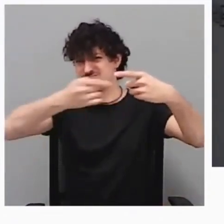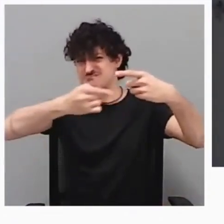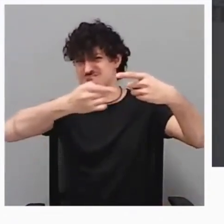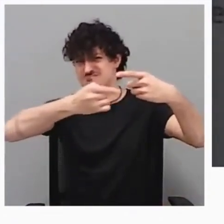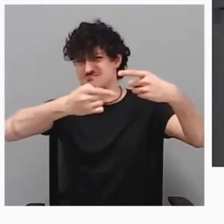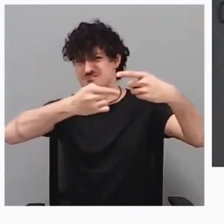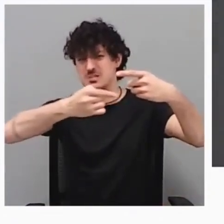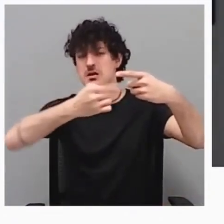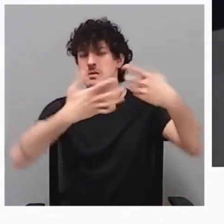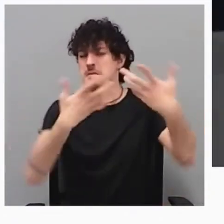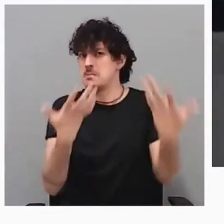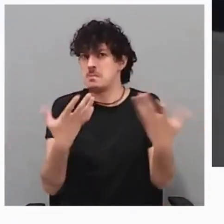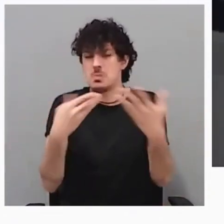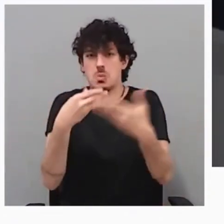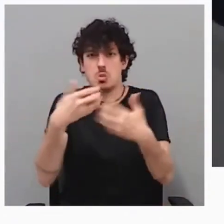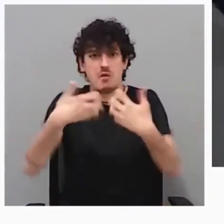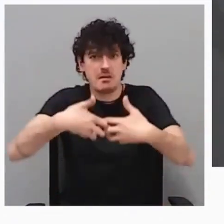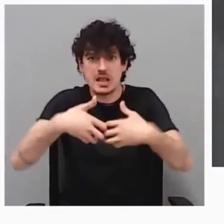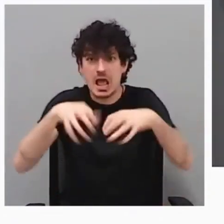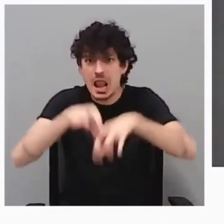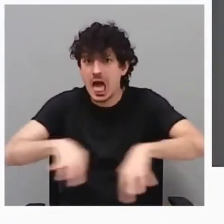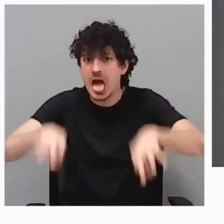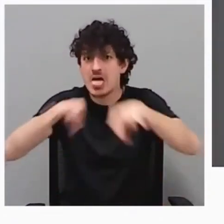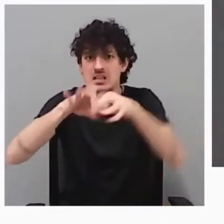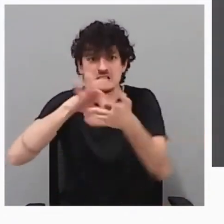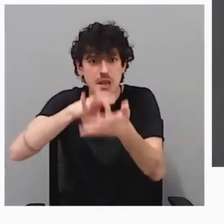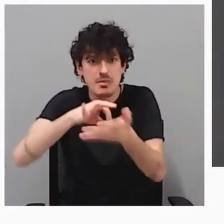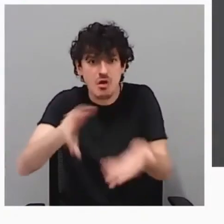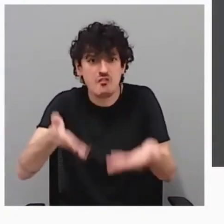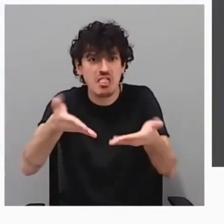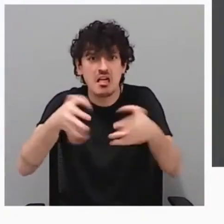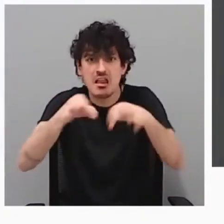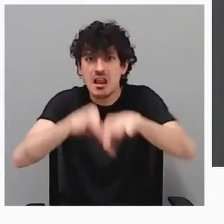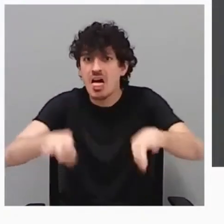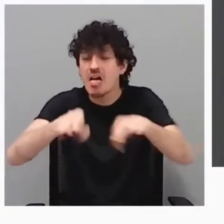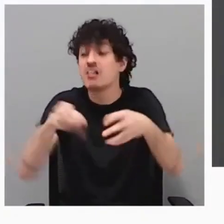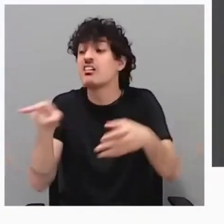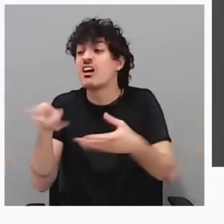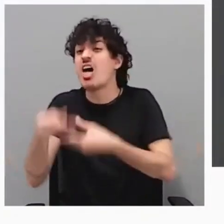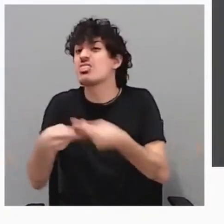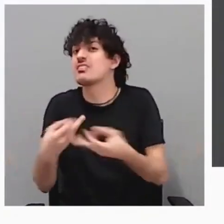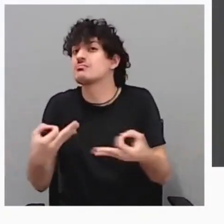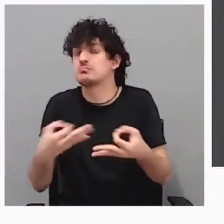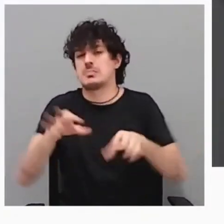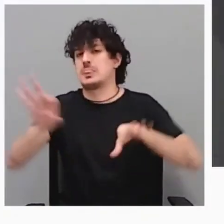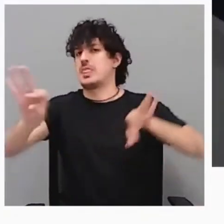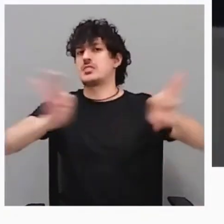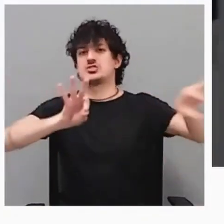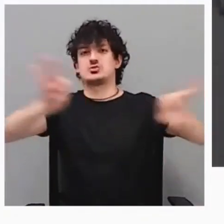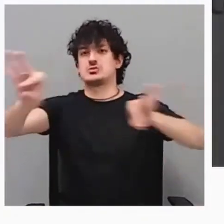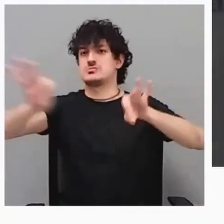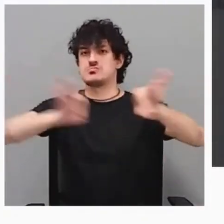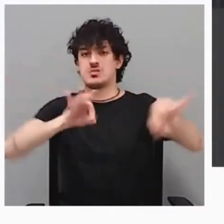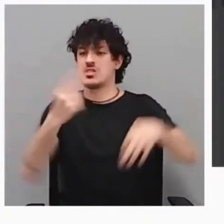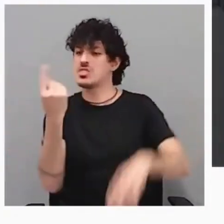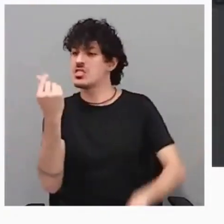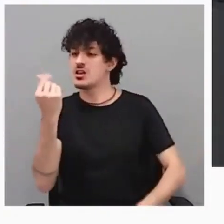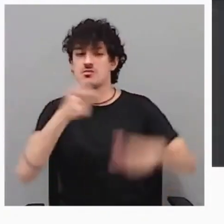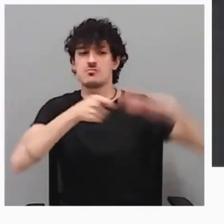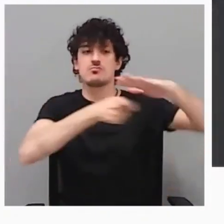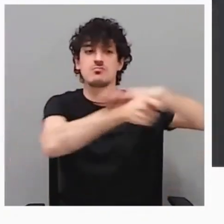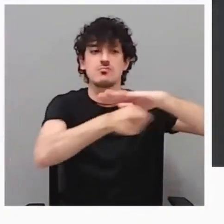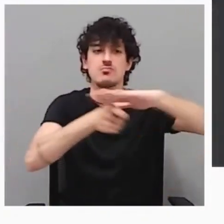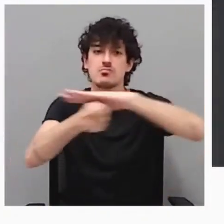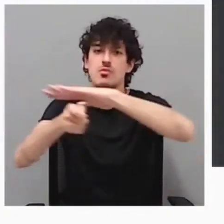servicio, no vende tornillos. Él lo que hace principalmente es tomar decisiones. ¿Dónde invertir su dinero o dónde